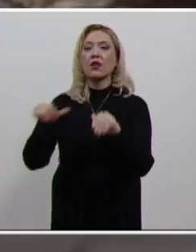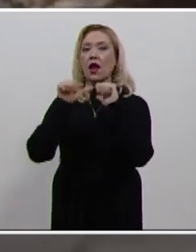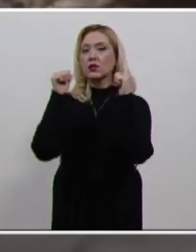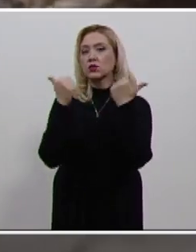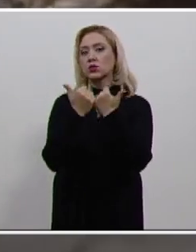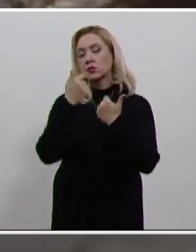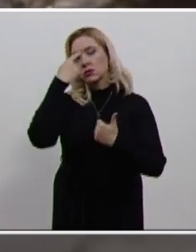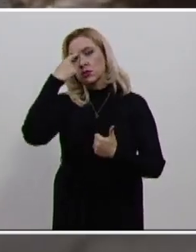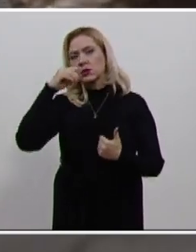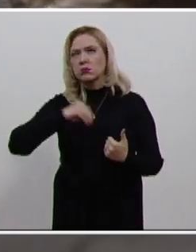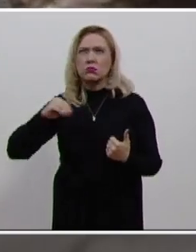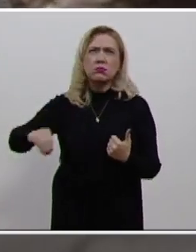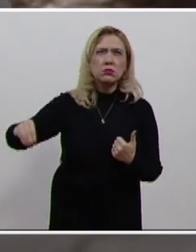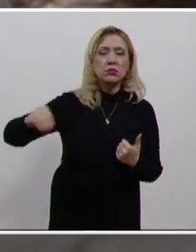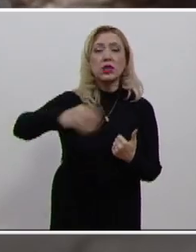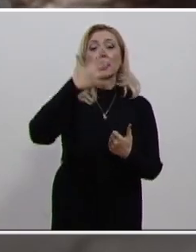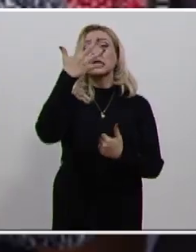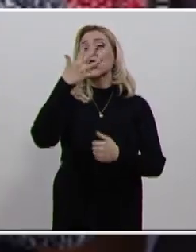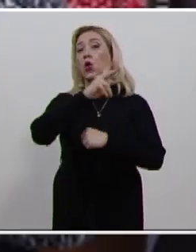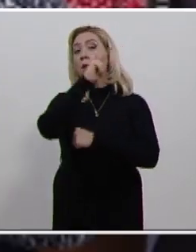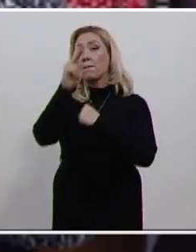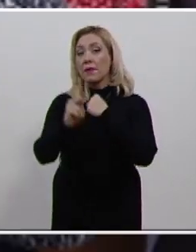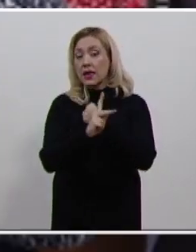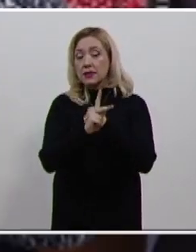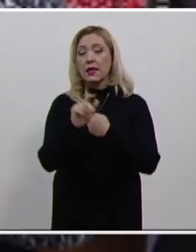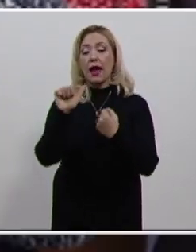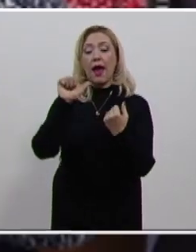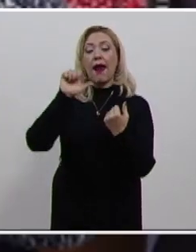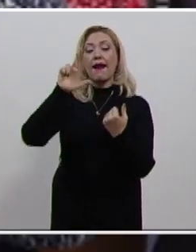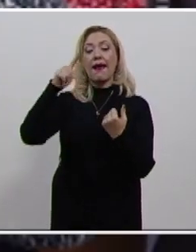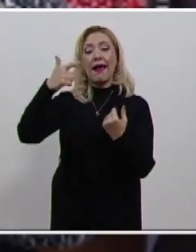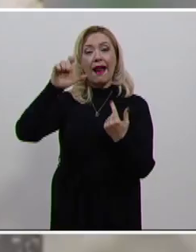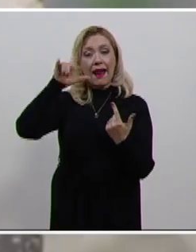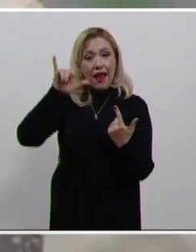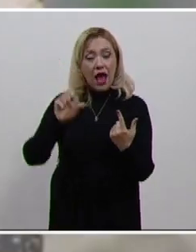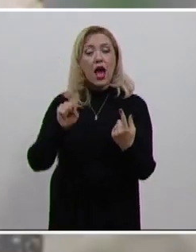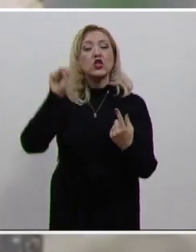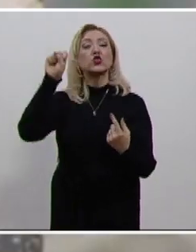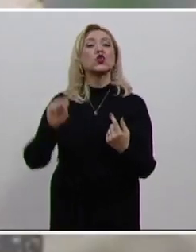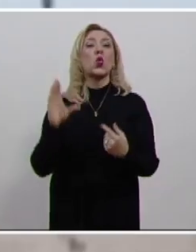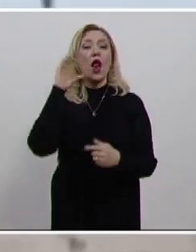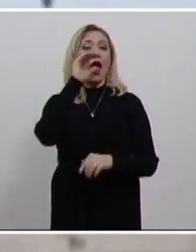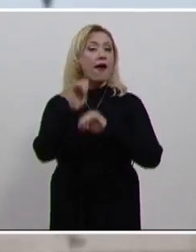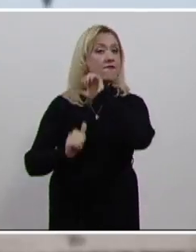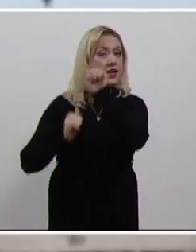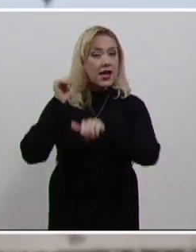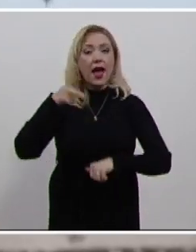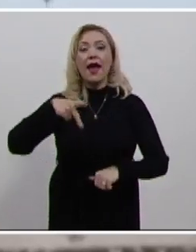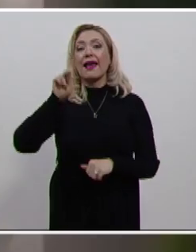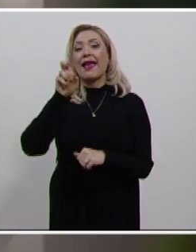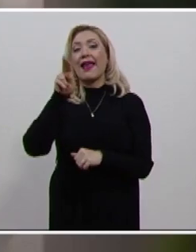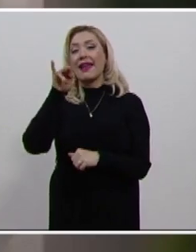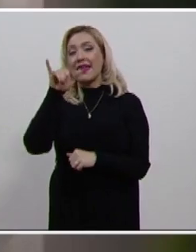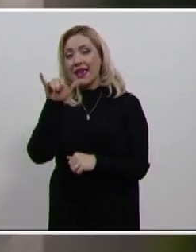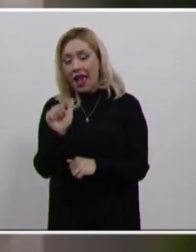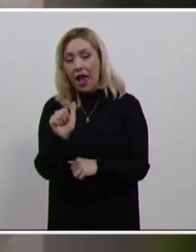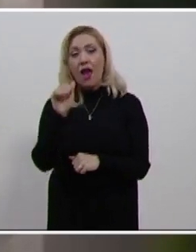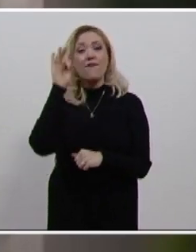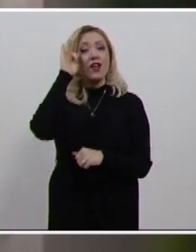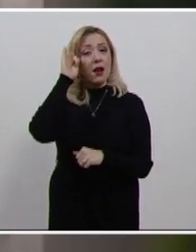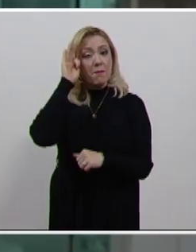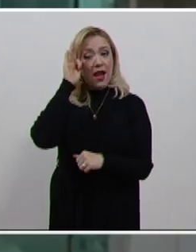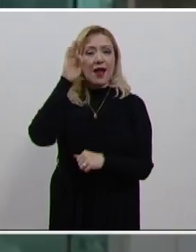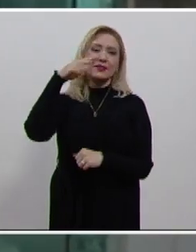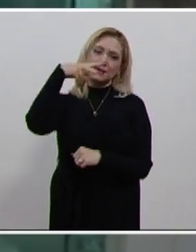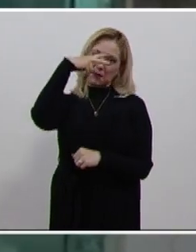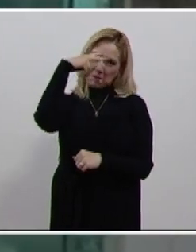lleva a cabo en cinco países, Argelia, Sudáfrica, Kenia, Filipinas y desde luego México, con la participación de juezas y